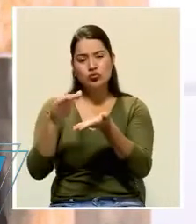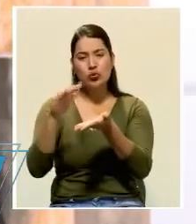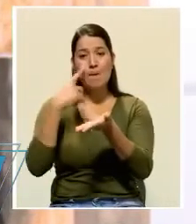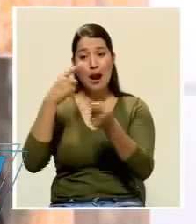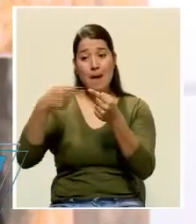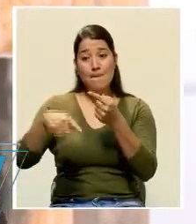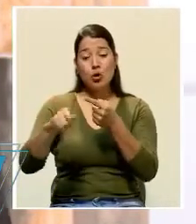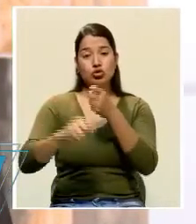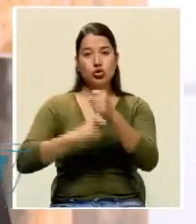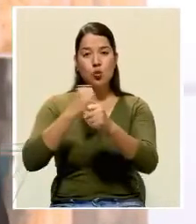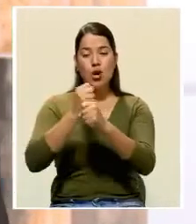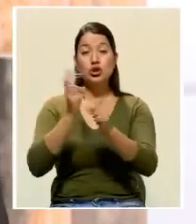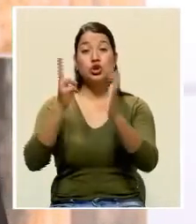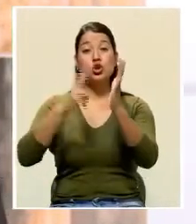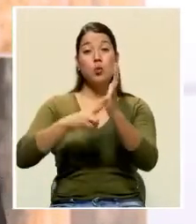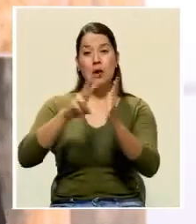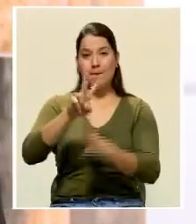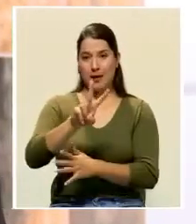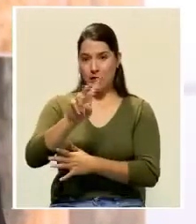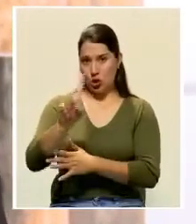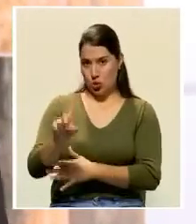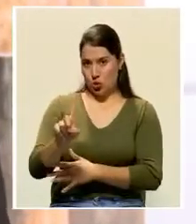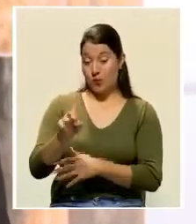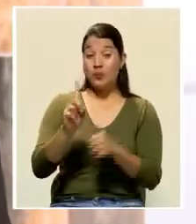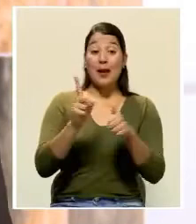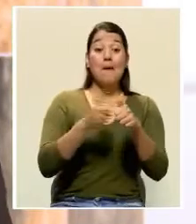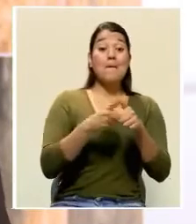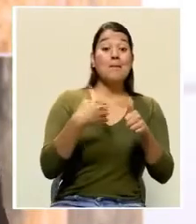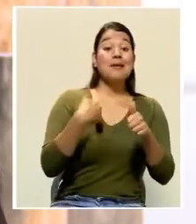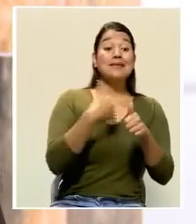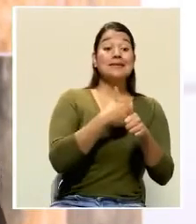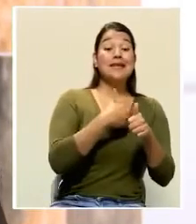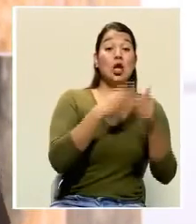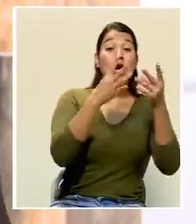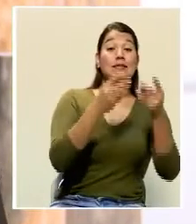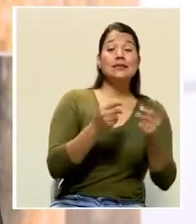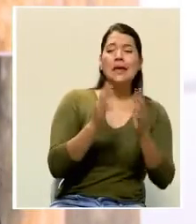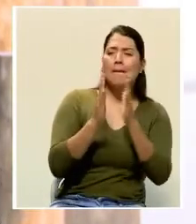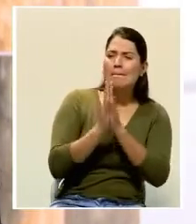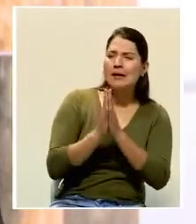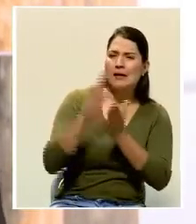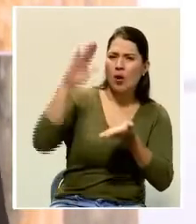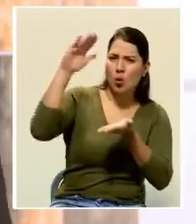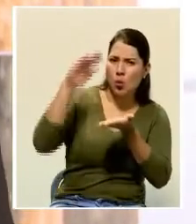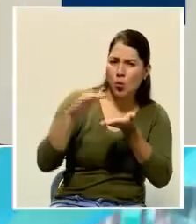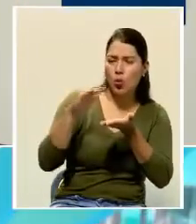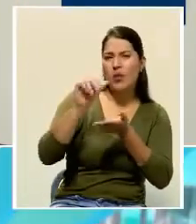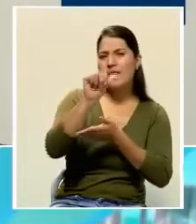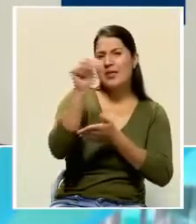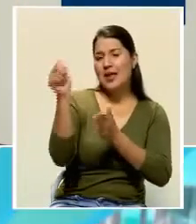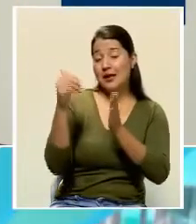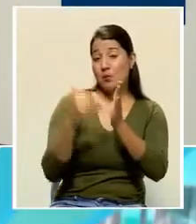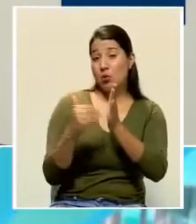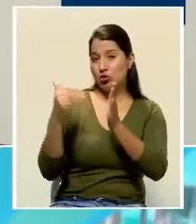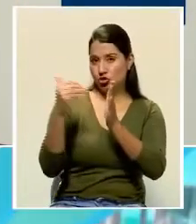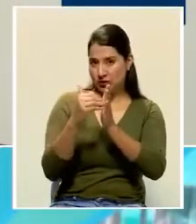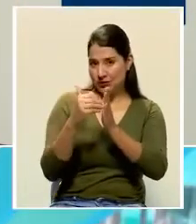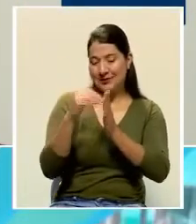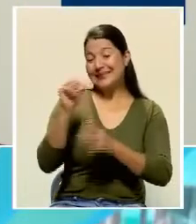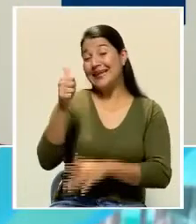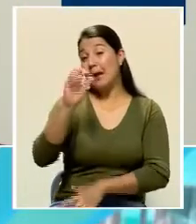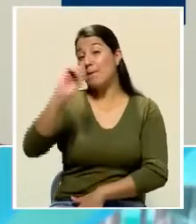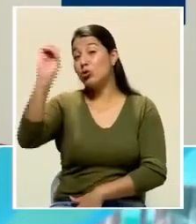año 2021. Inicialmente, Hacienda le solicita que sea el 10%, aproximadamente 42.000 millones de colones.